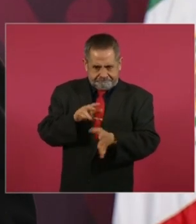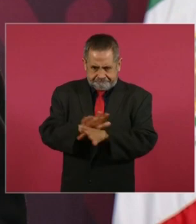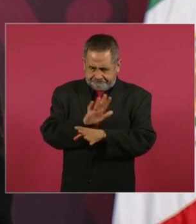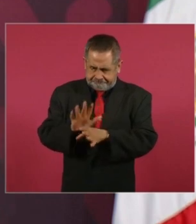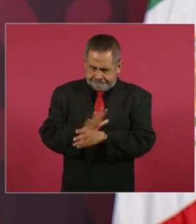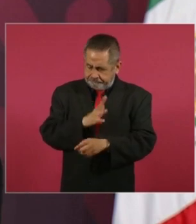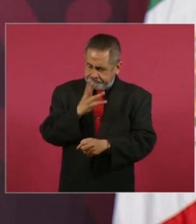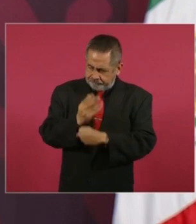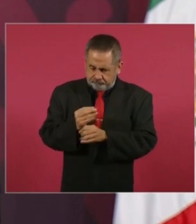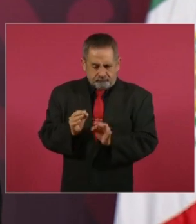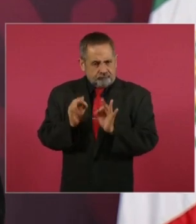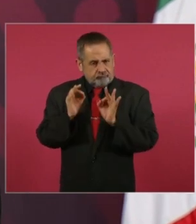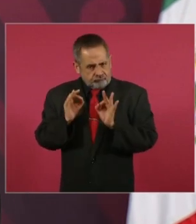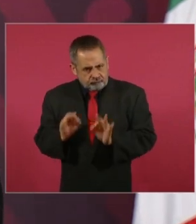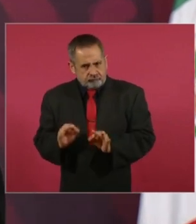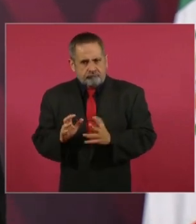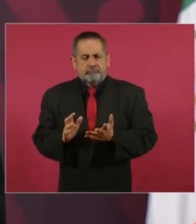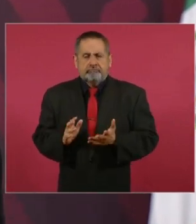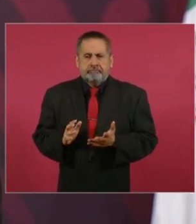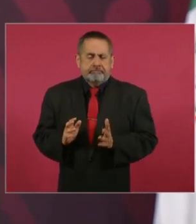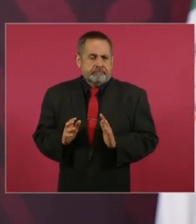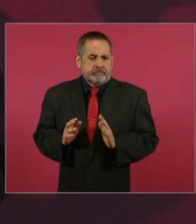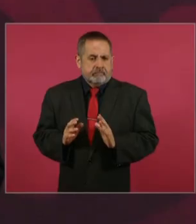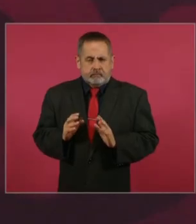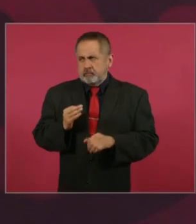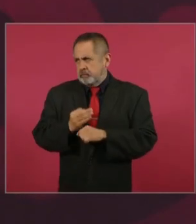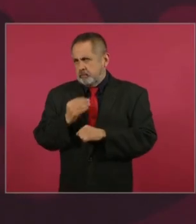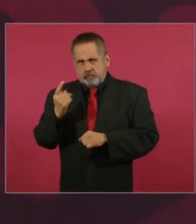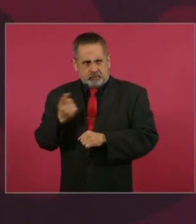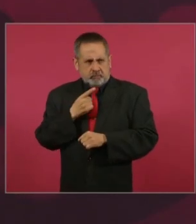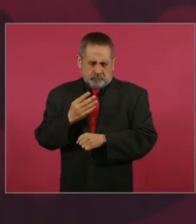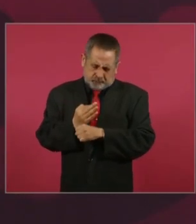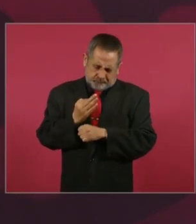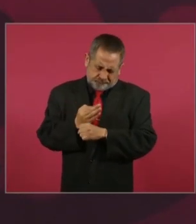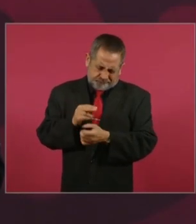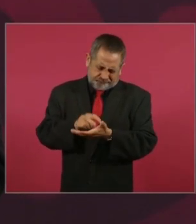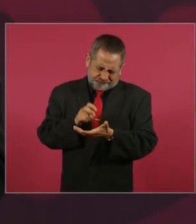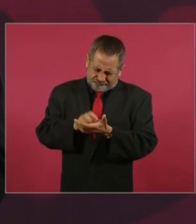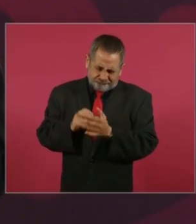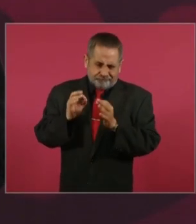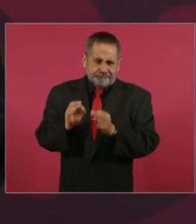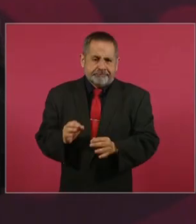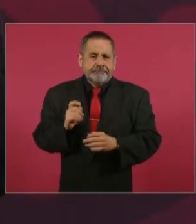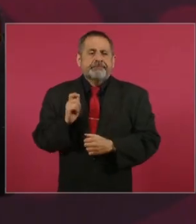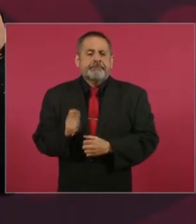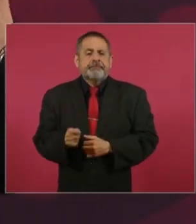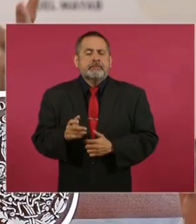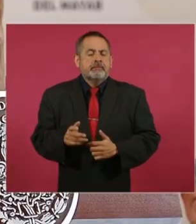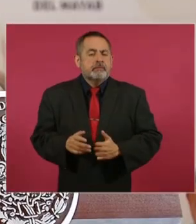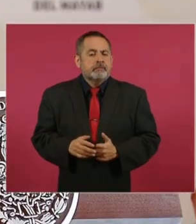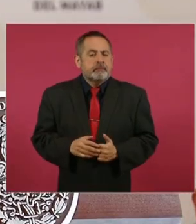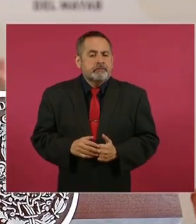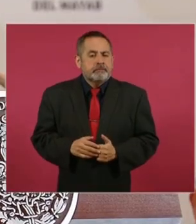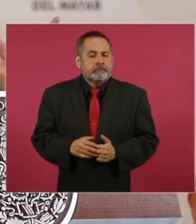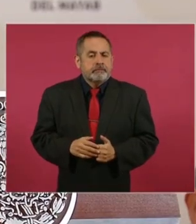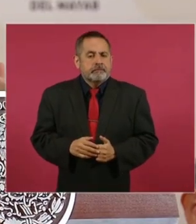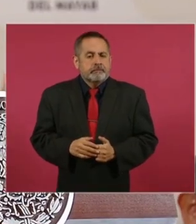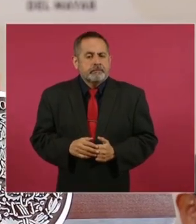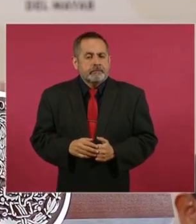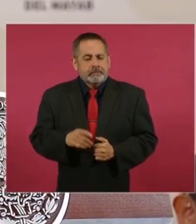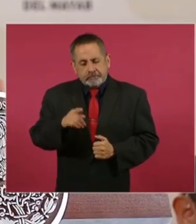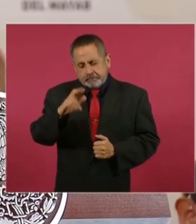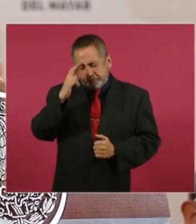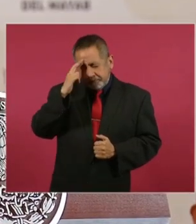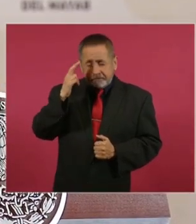a la luz de los nuevos tiempos de lo que fue